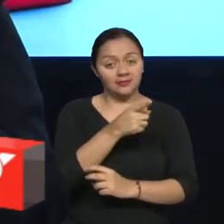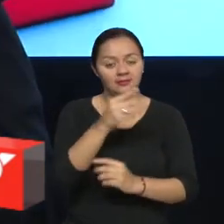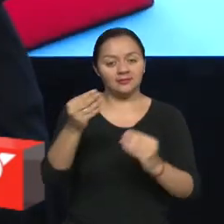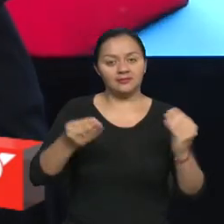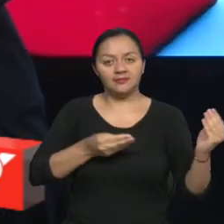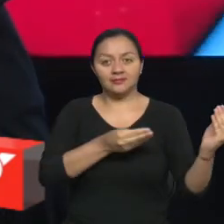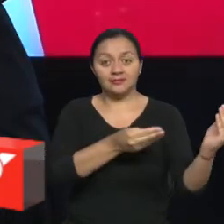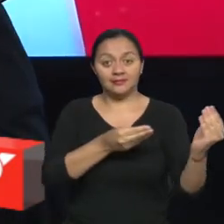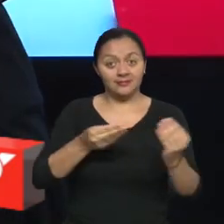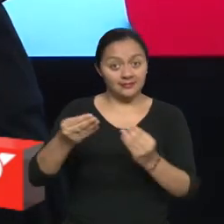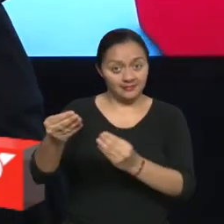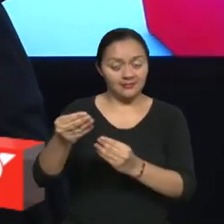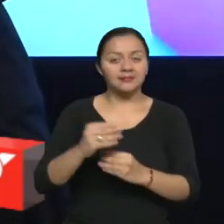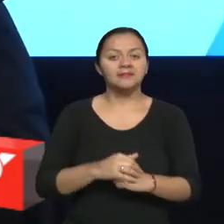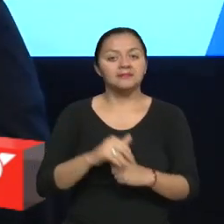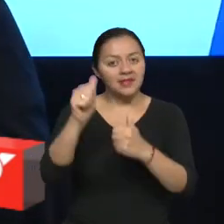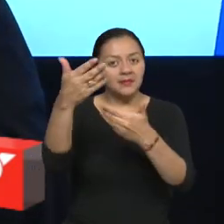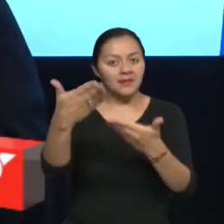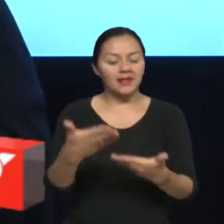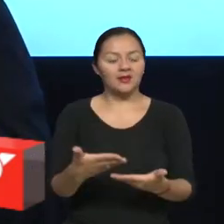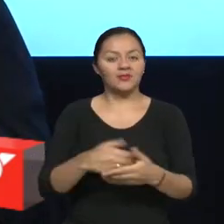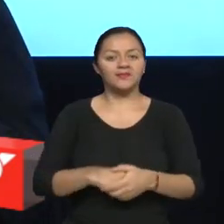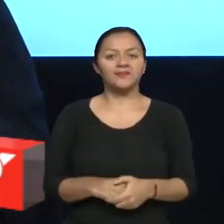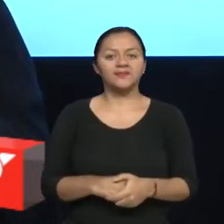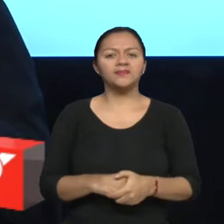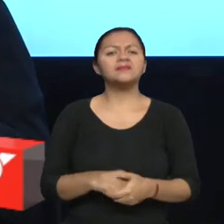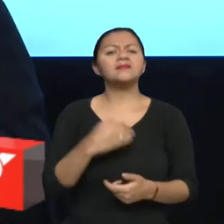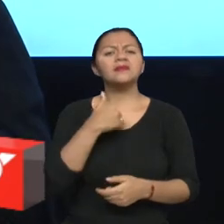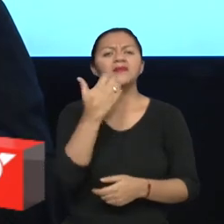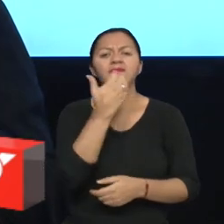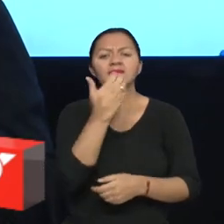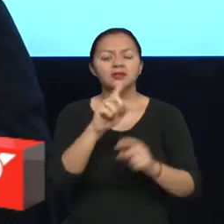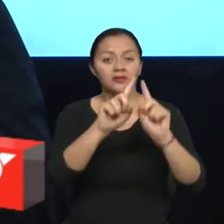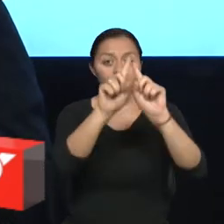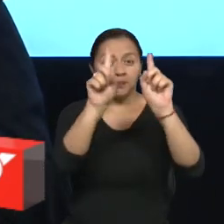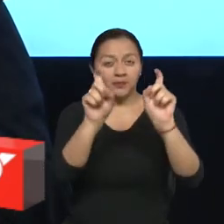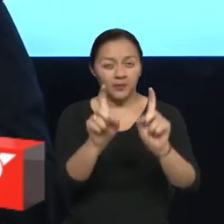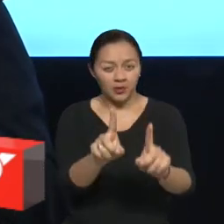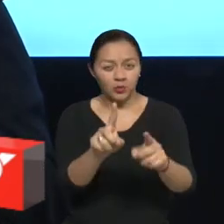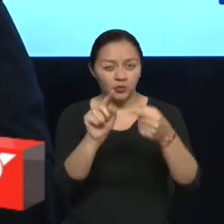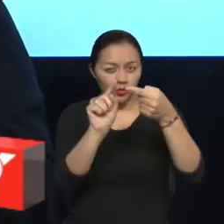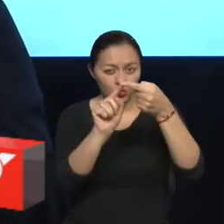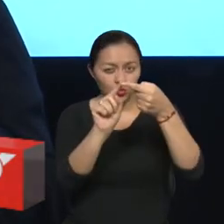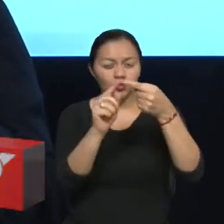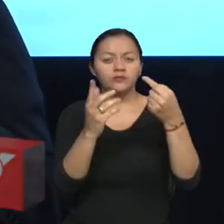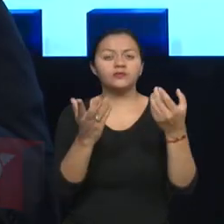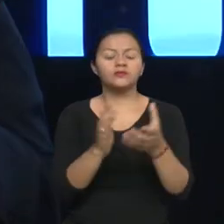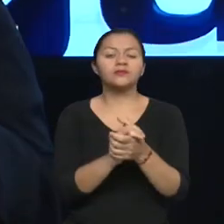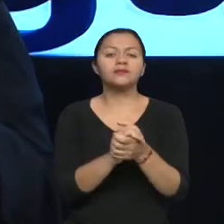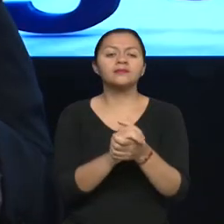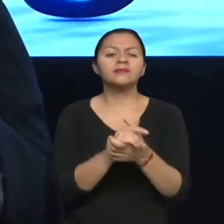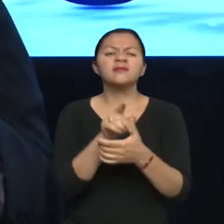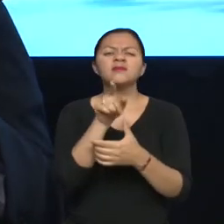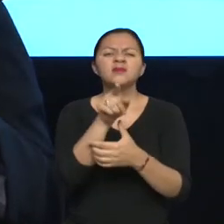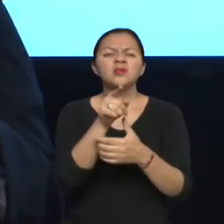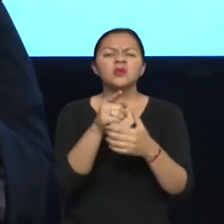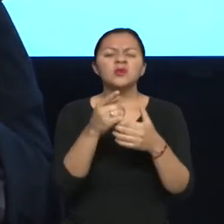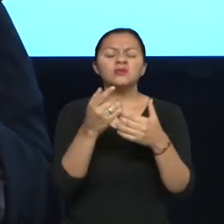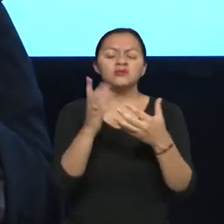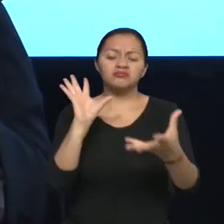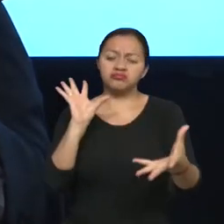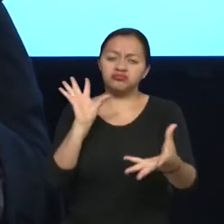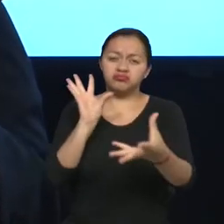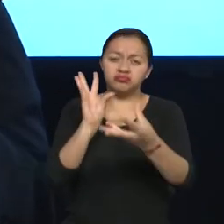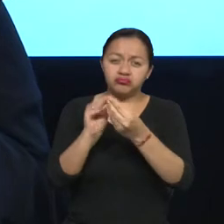las de Vinicio. Así que, Vinicio, bienvenido. Vinicio, la primera pregunta que quisiéramos hacerte a ti es, ¿cómo ves durante